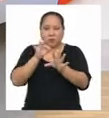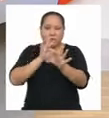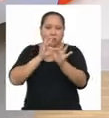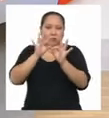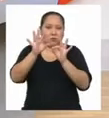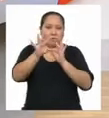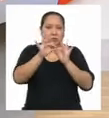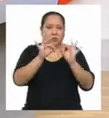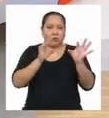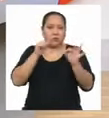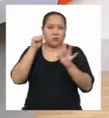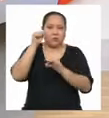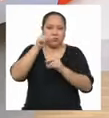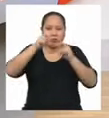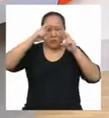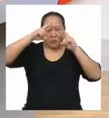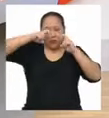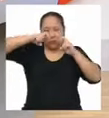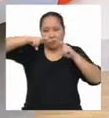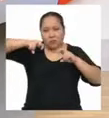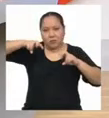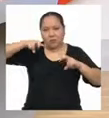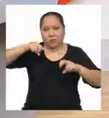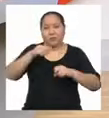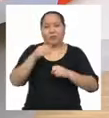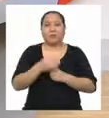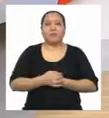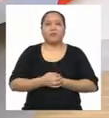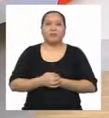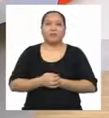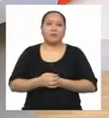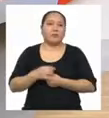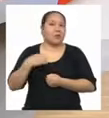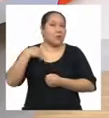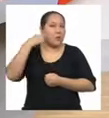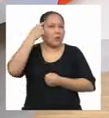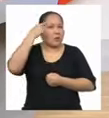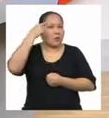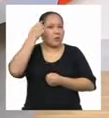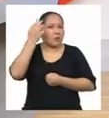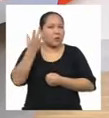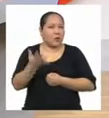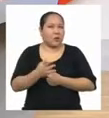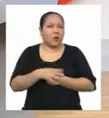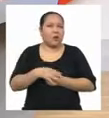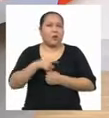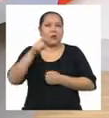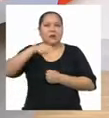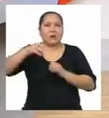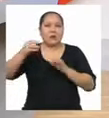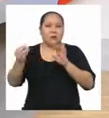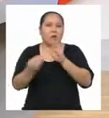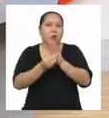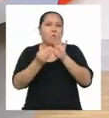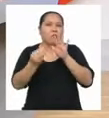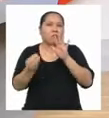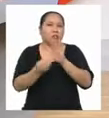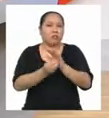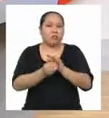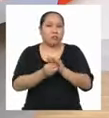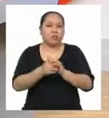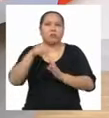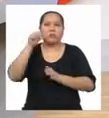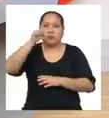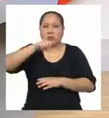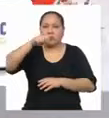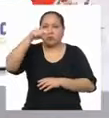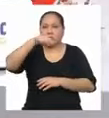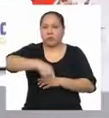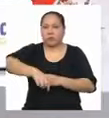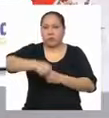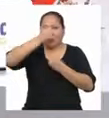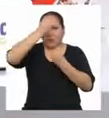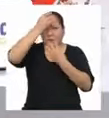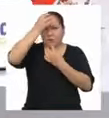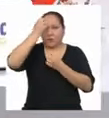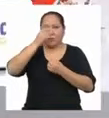Encontrar En nuestro estudio Estadístico Creo que tendríamos Que adjuntar Sí o sí La siguiente información